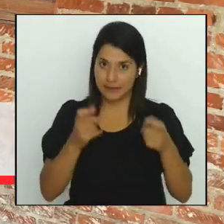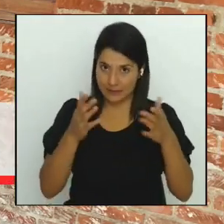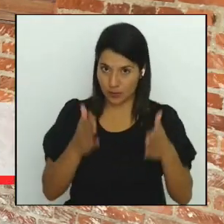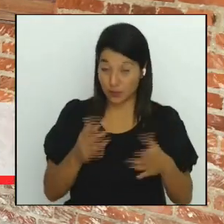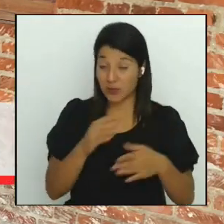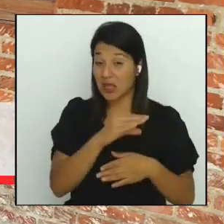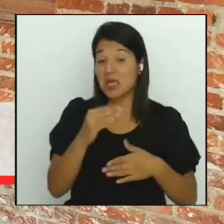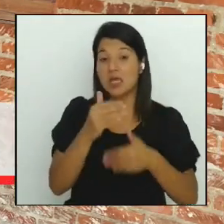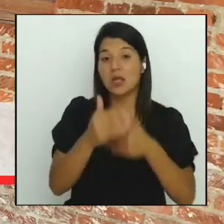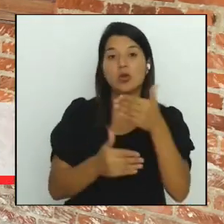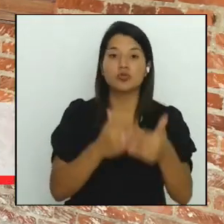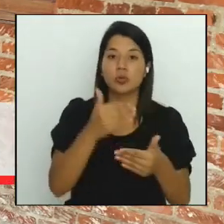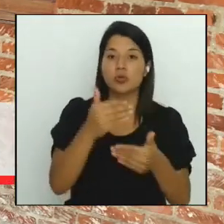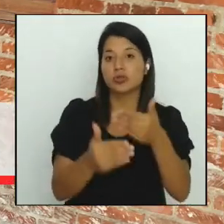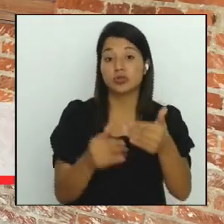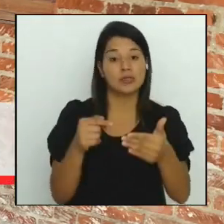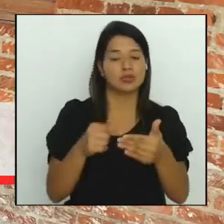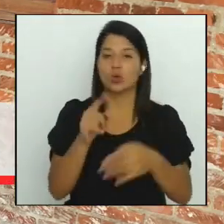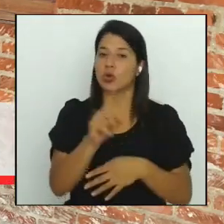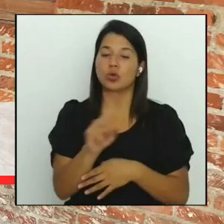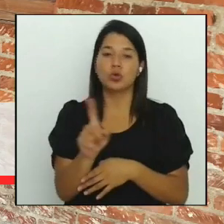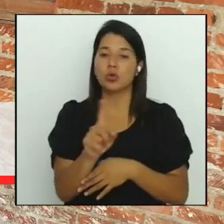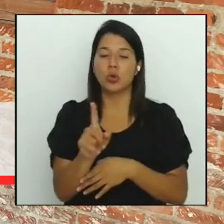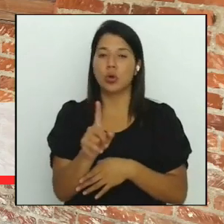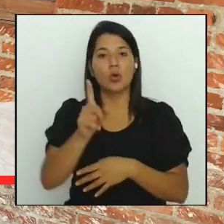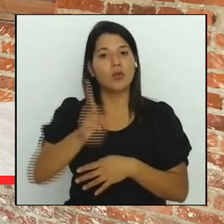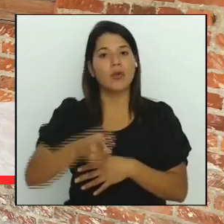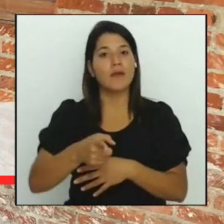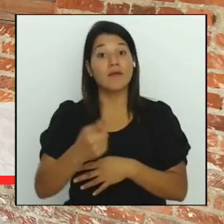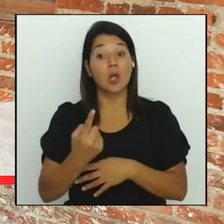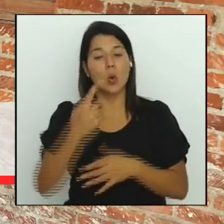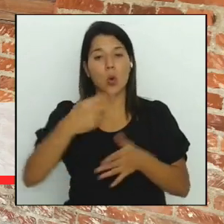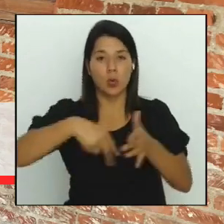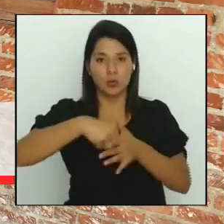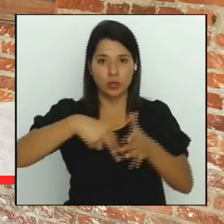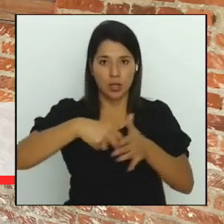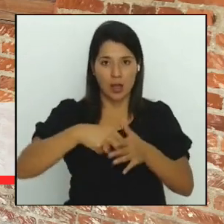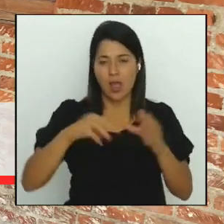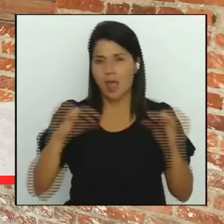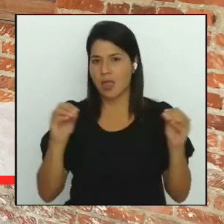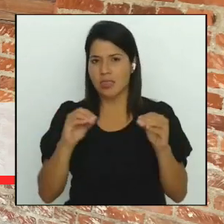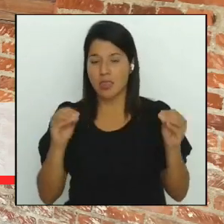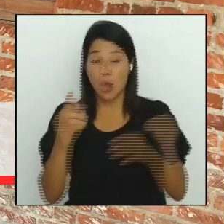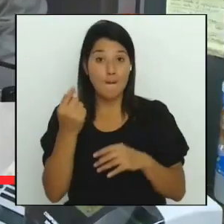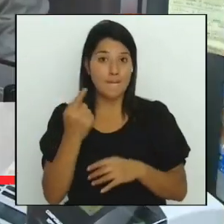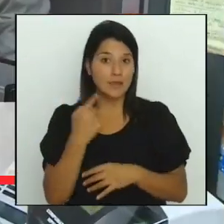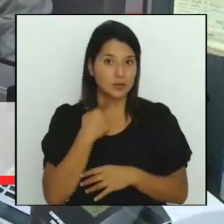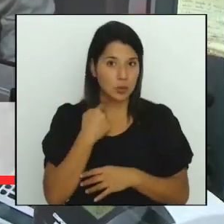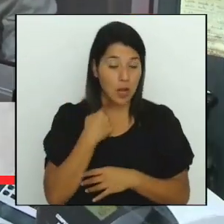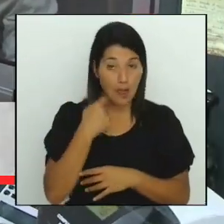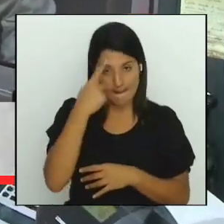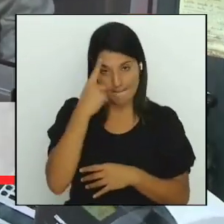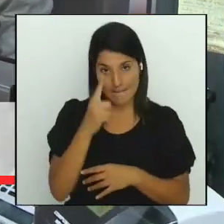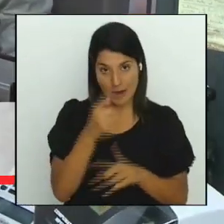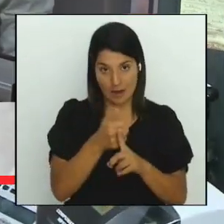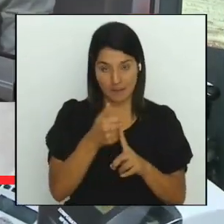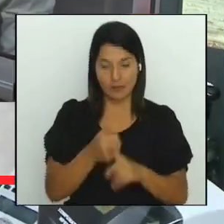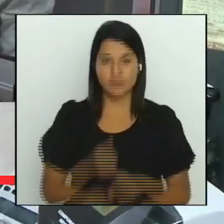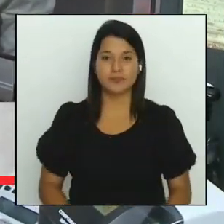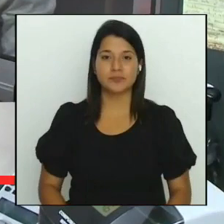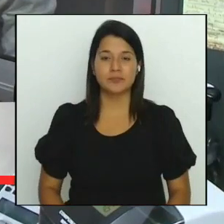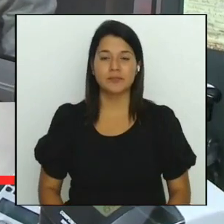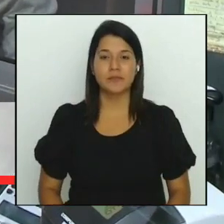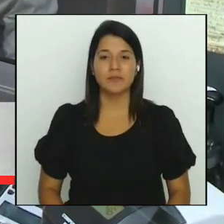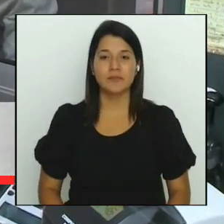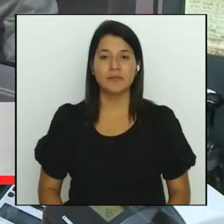no deben ser un obstáculo ni un costo excesivo para los mismos. La Red Iberoamericana y